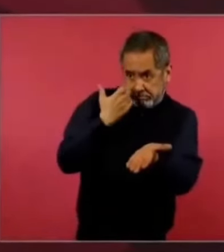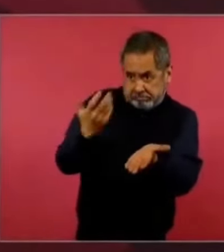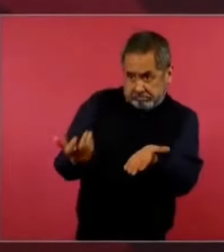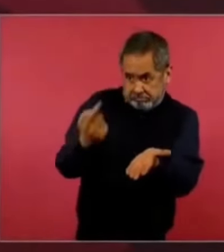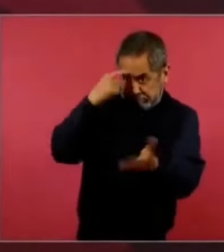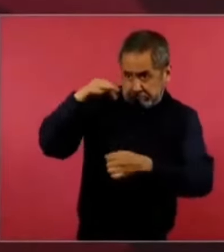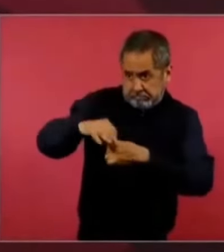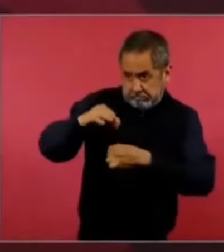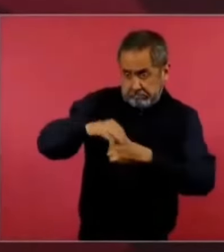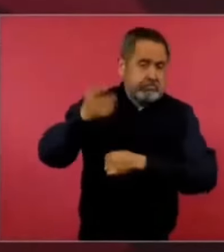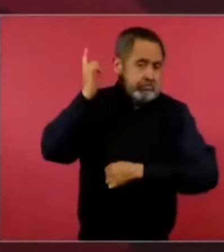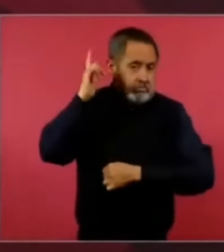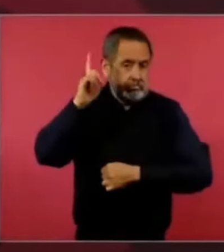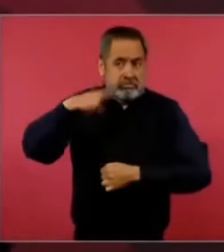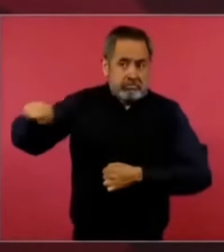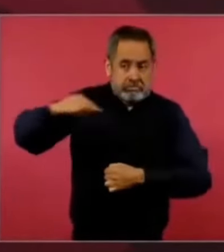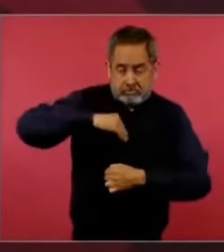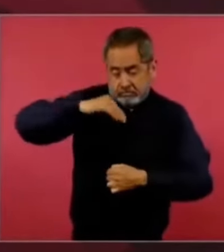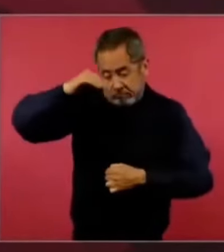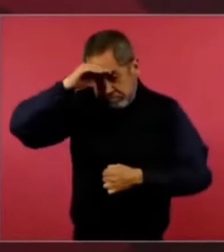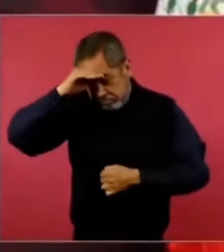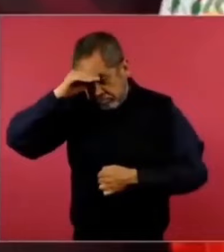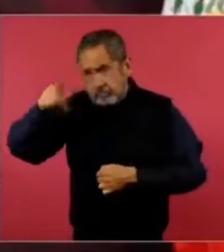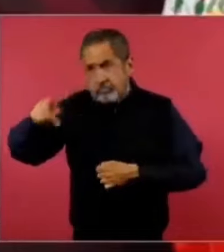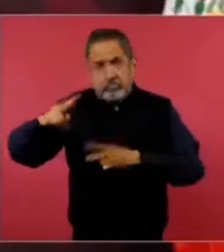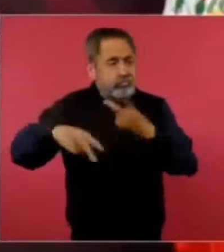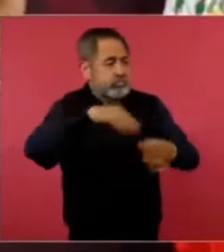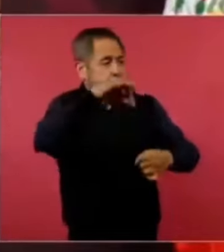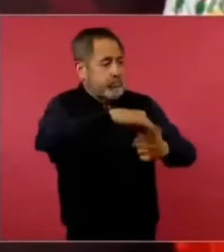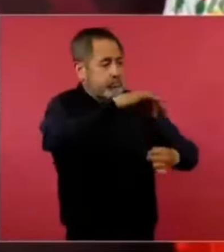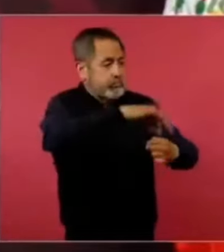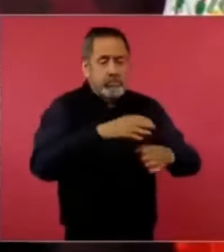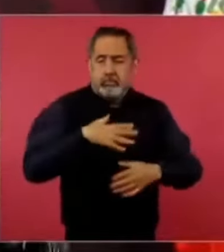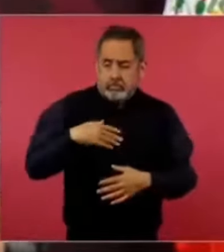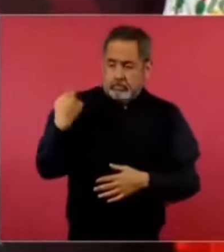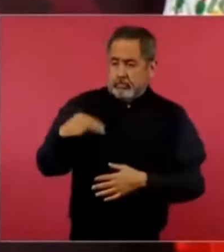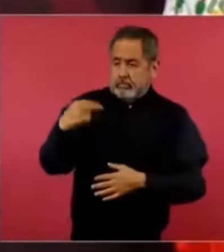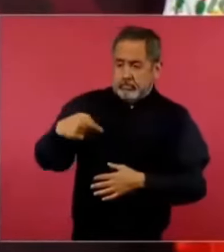Ojalá ahí lo piensen cuando vayan a votar. Este es mi nombre.